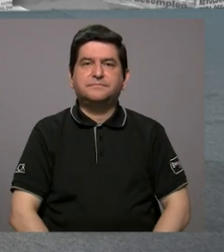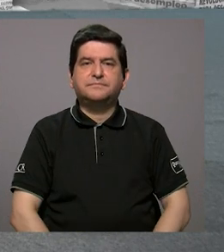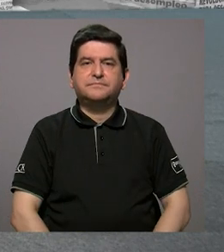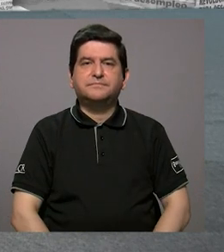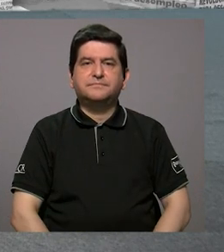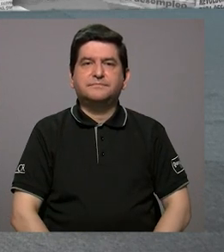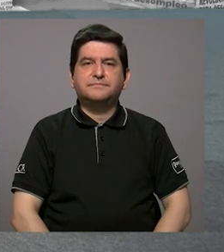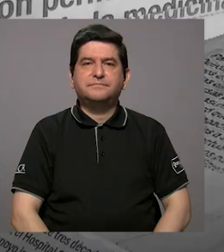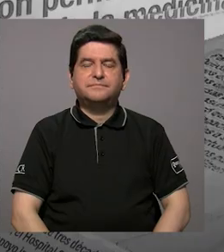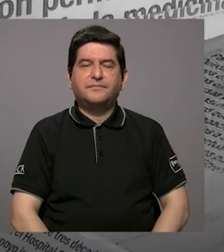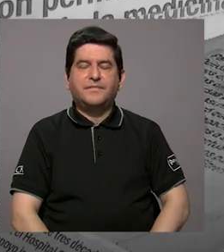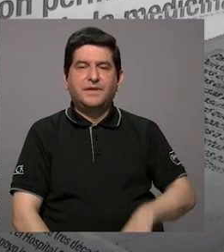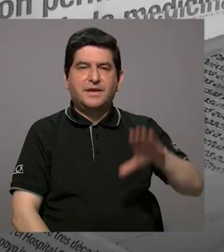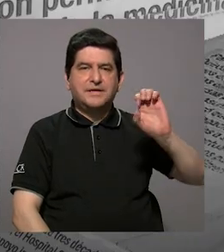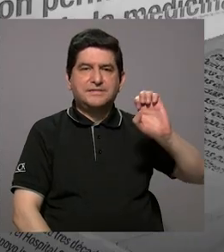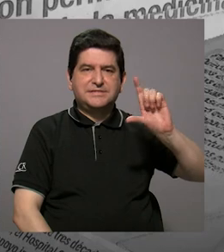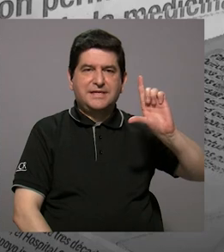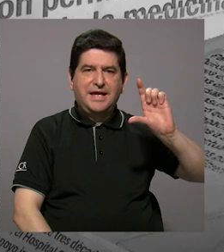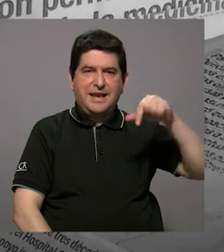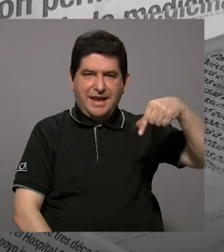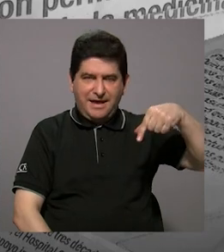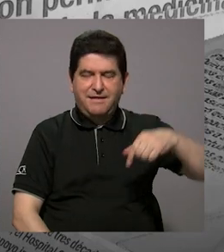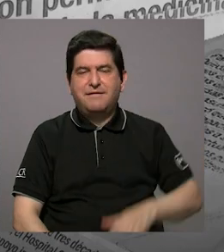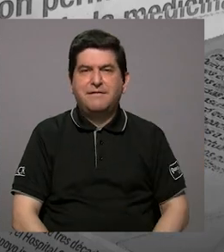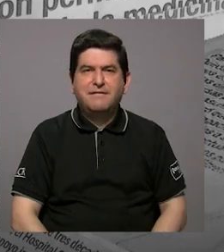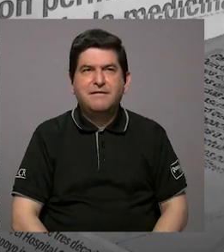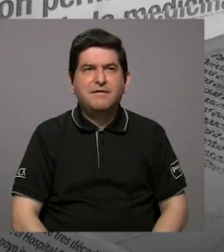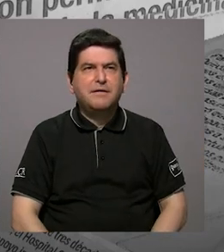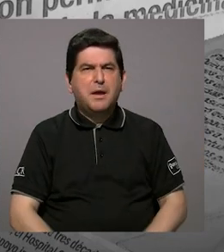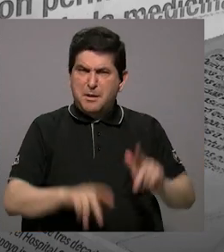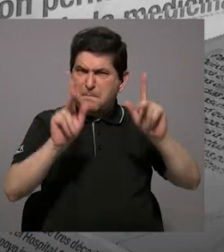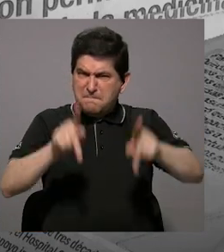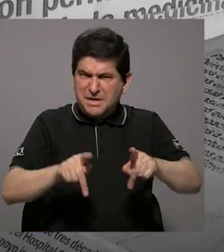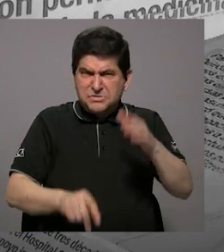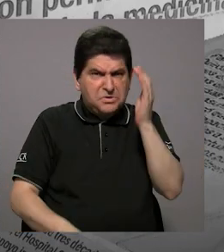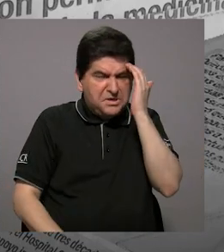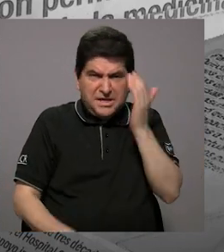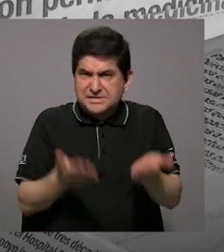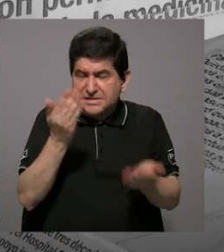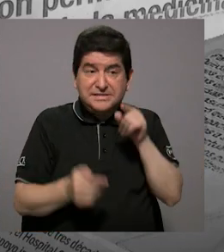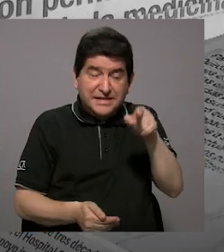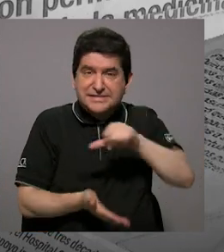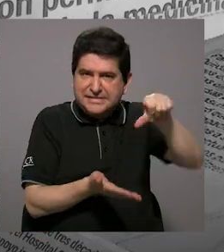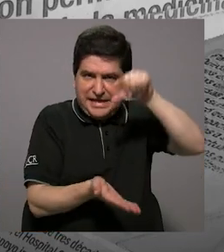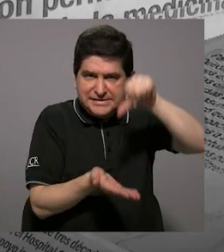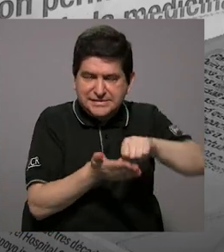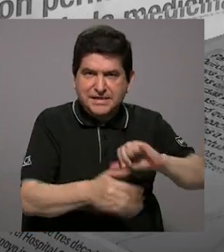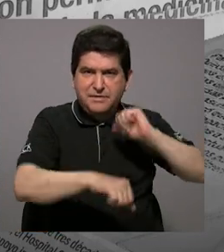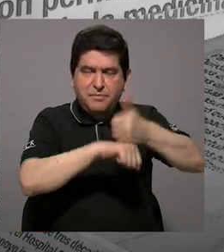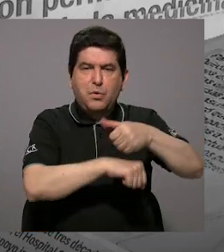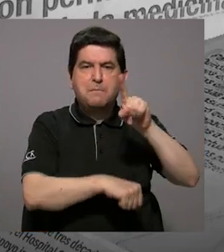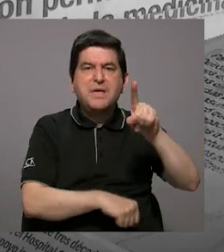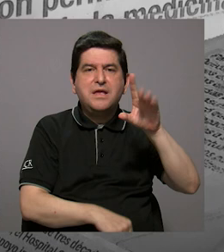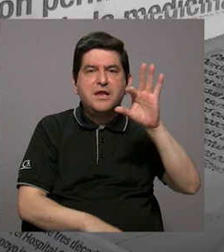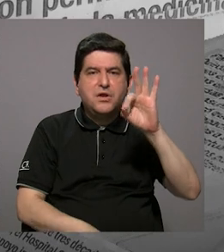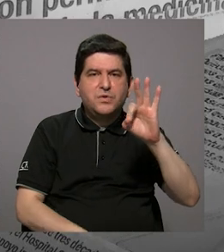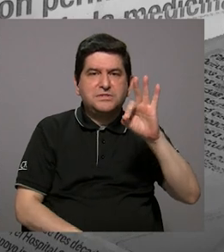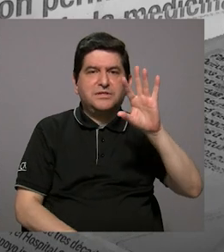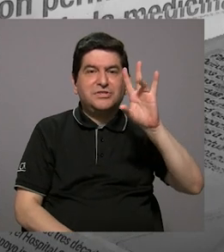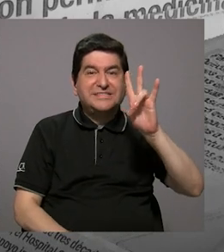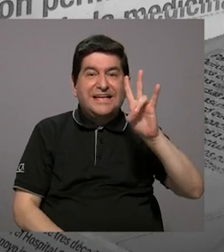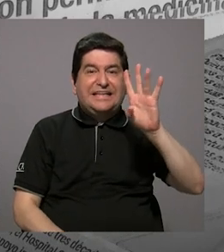El CELEC es, debe haber gente que no sabe que el CELEC fue criado en